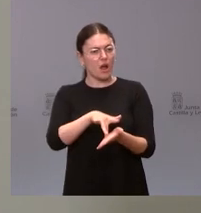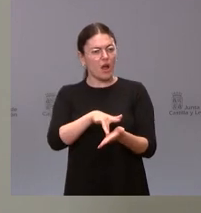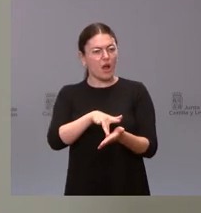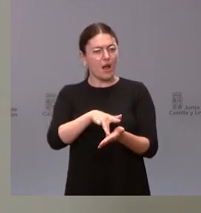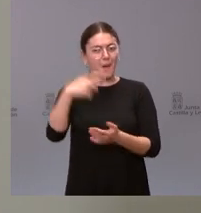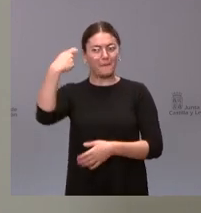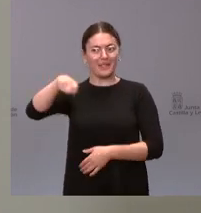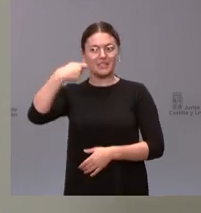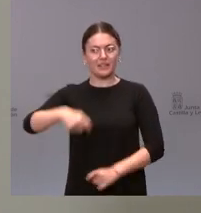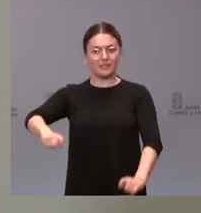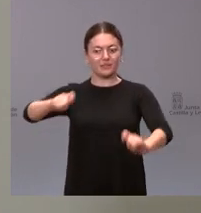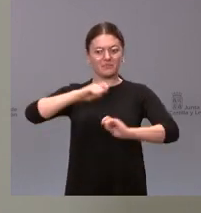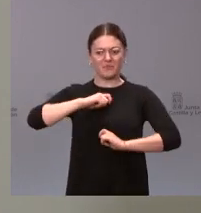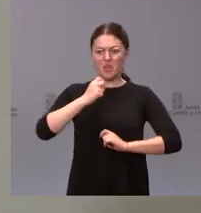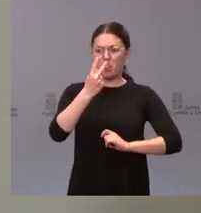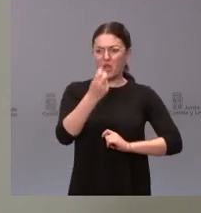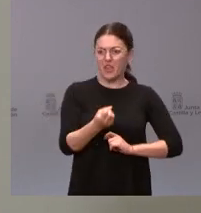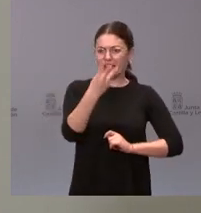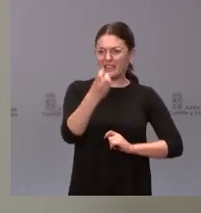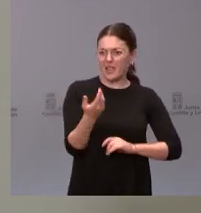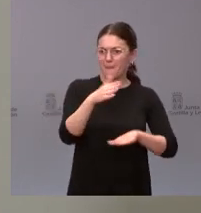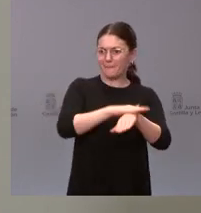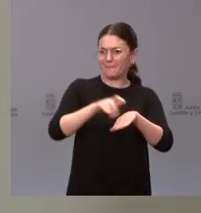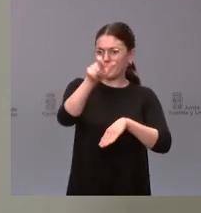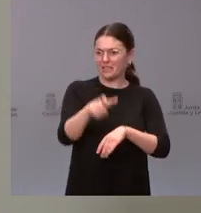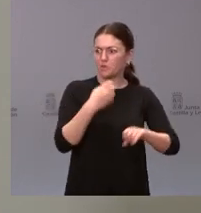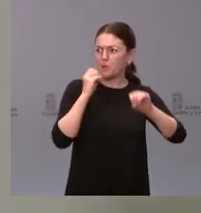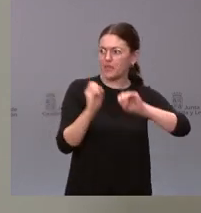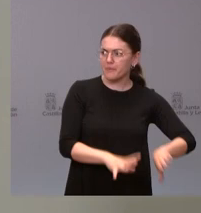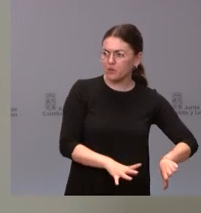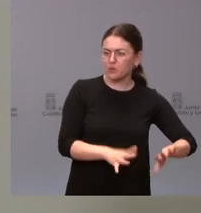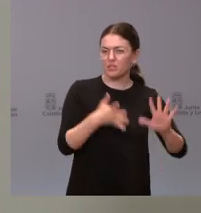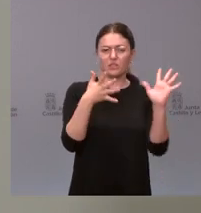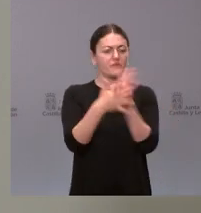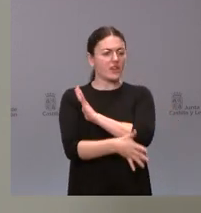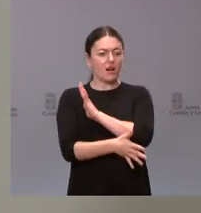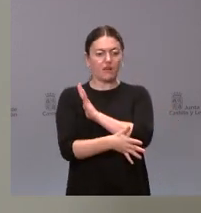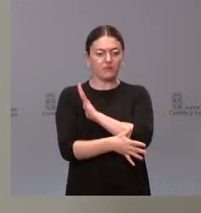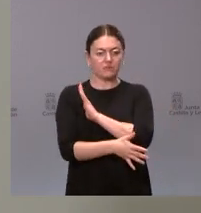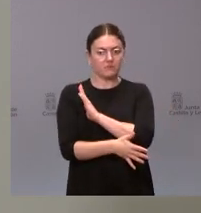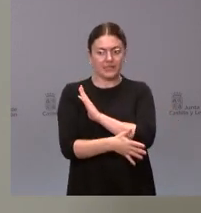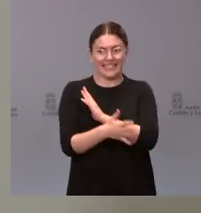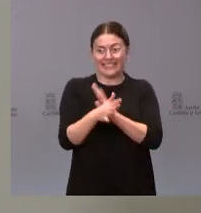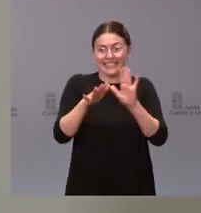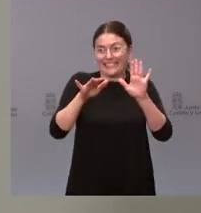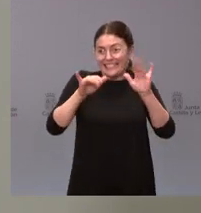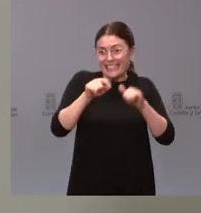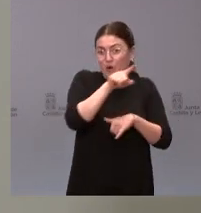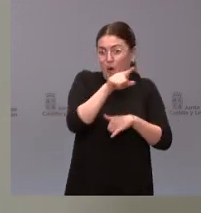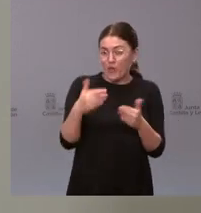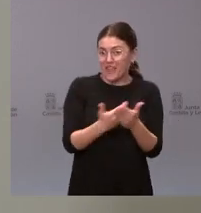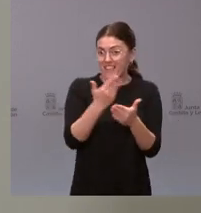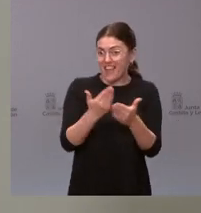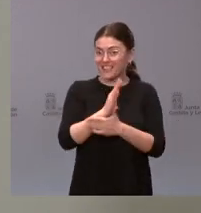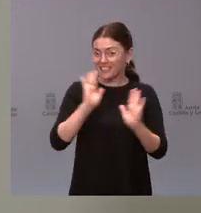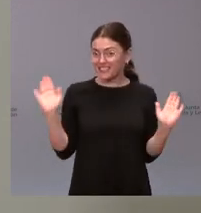no sé si fue a los dos o tres días dimitió un ministro con lo cual no llegó a estar ni siquiera 11 días con lo cual hay que verlo dentro